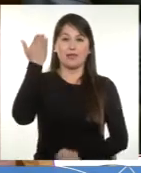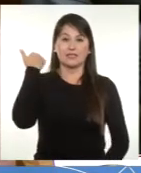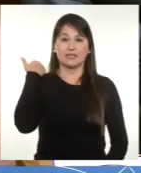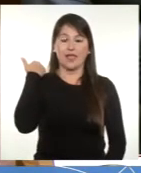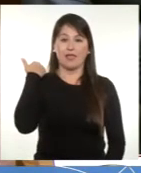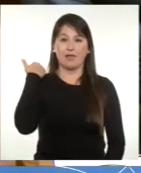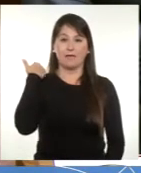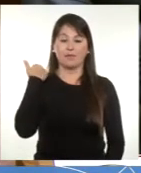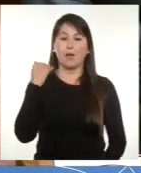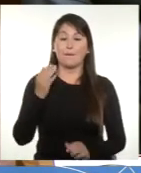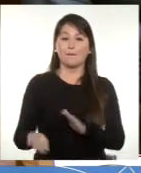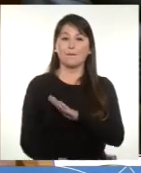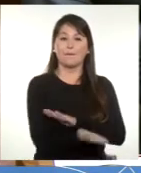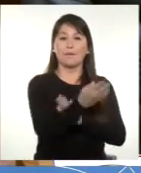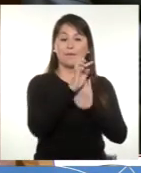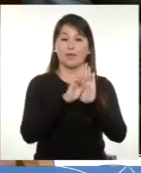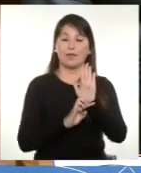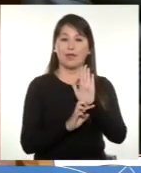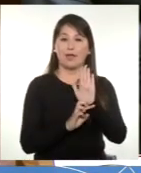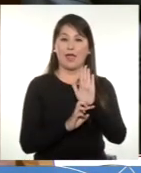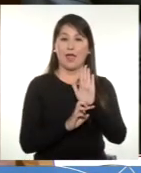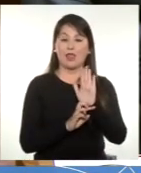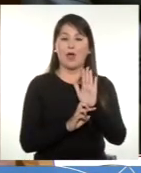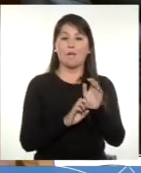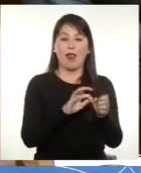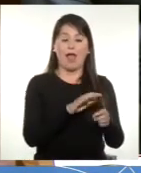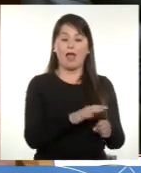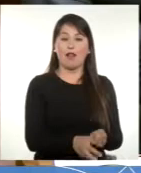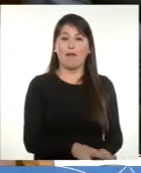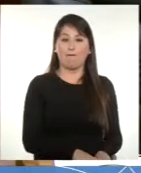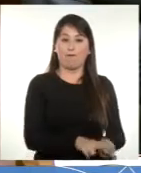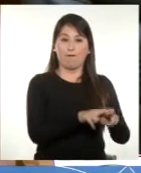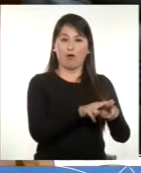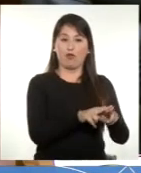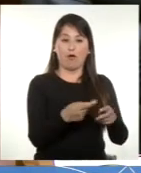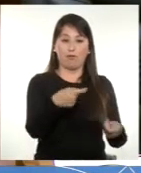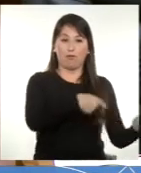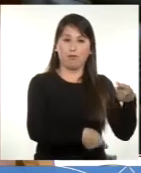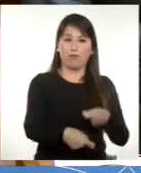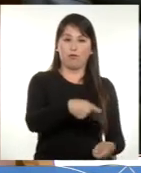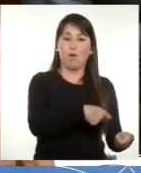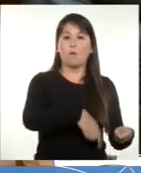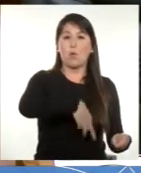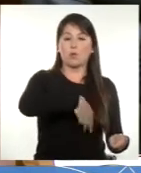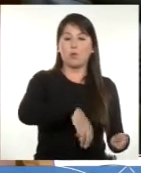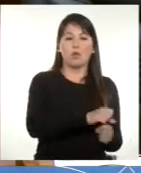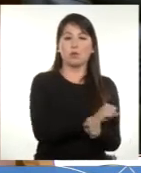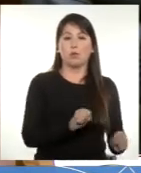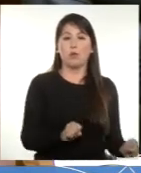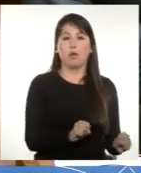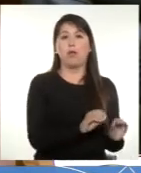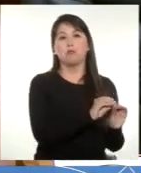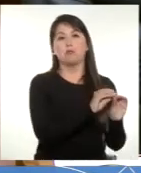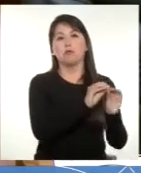que enviaría un proyecto de ley para fortalecer el Fondo Común Municipal. No se puede seguir postergando la concreción de ese